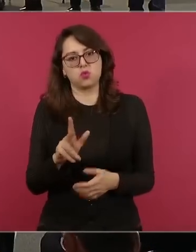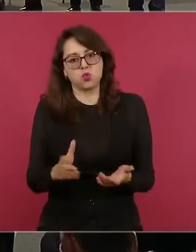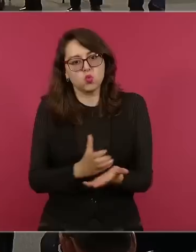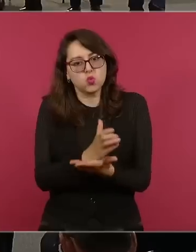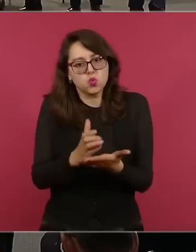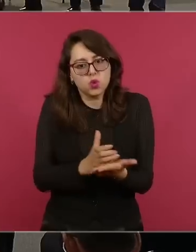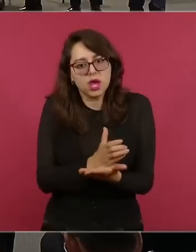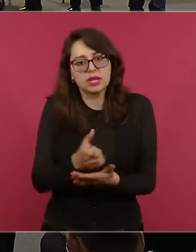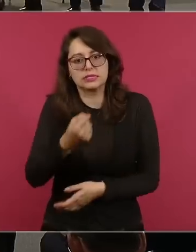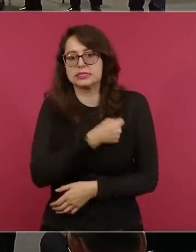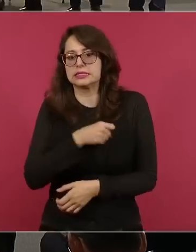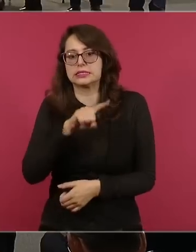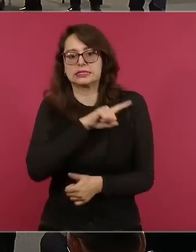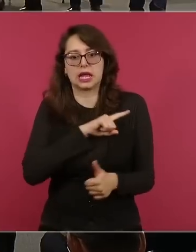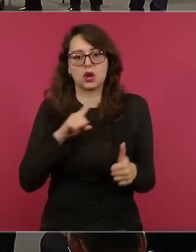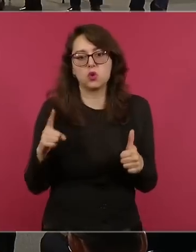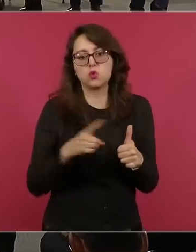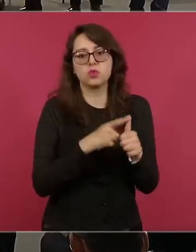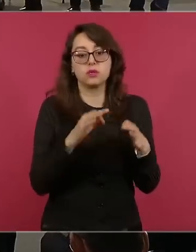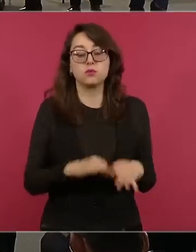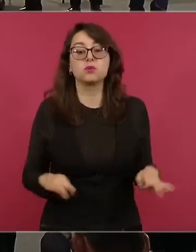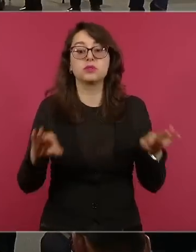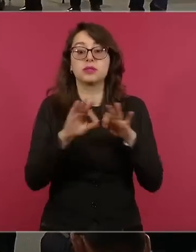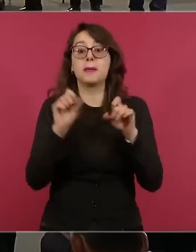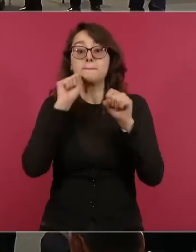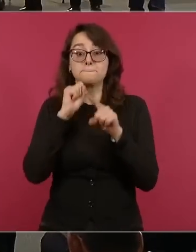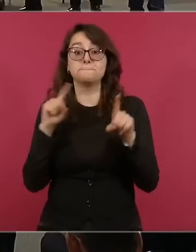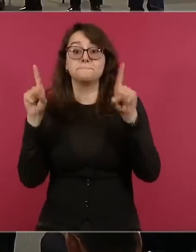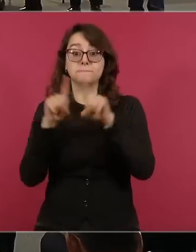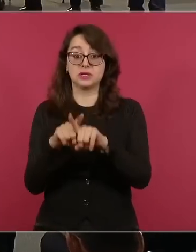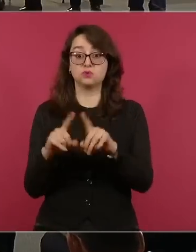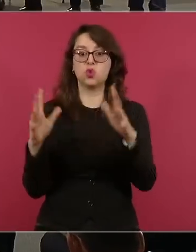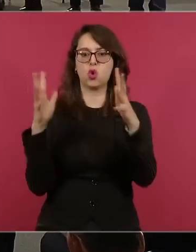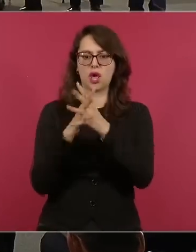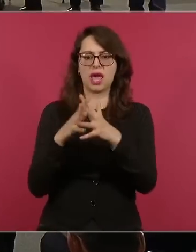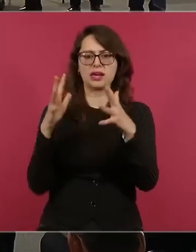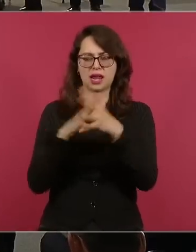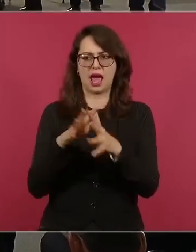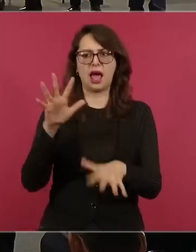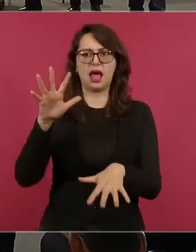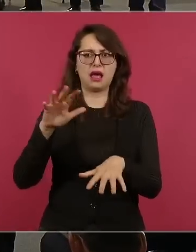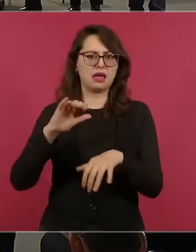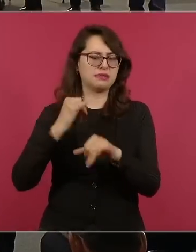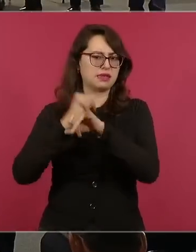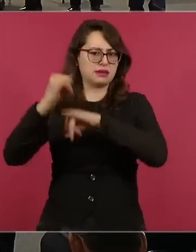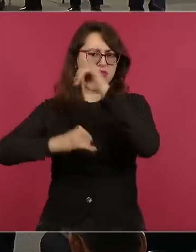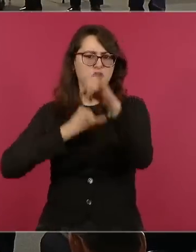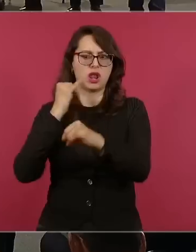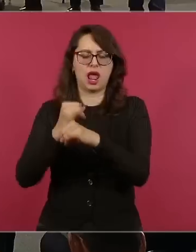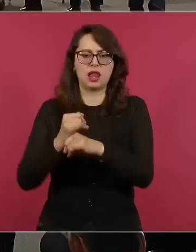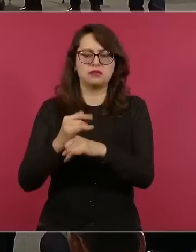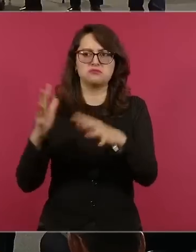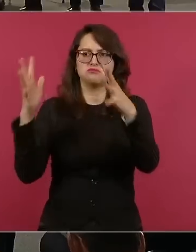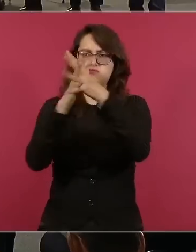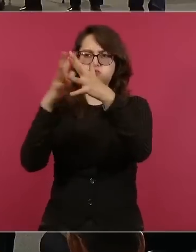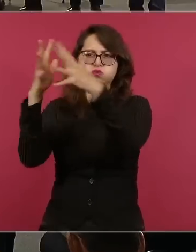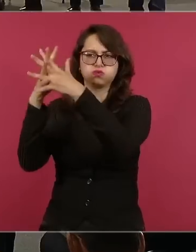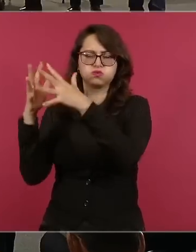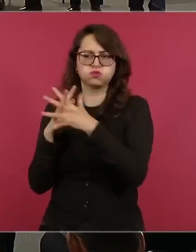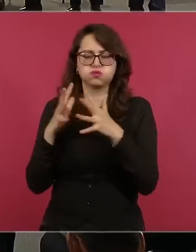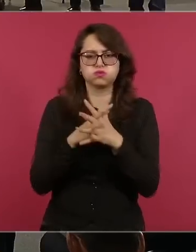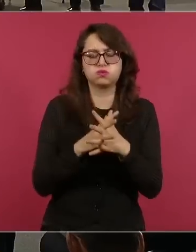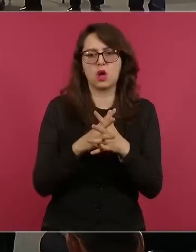se cuida a los prisioneros de guerra, se les atiende si están heridos, porque son cuestiones